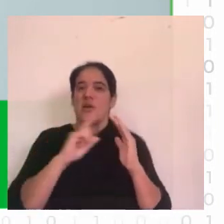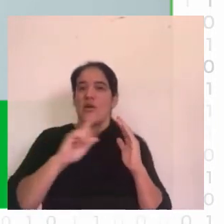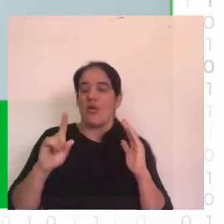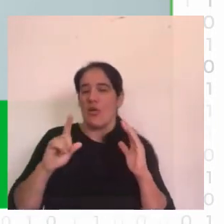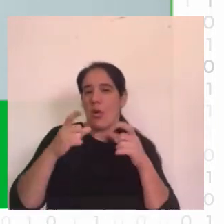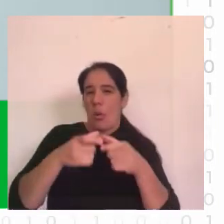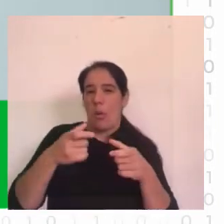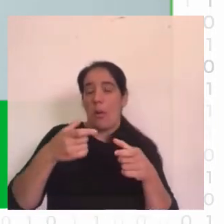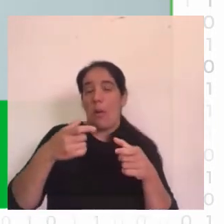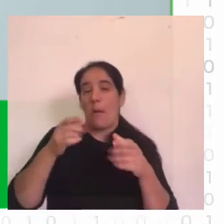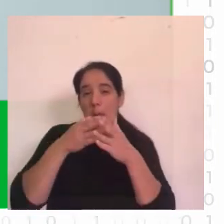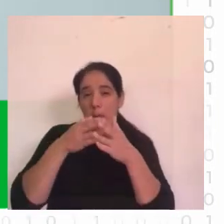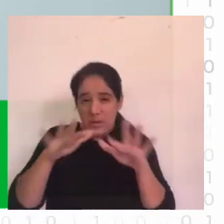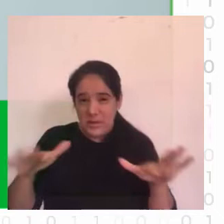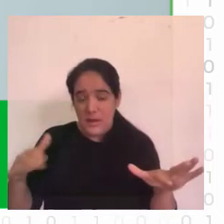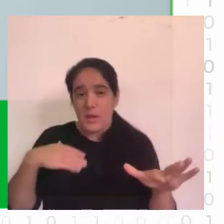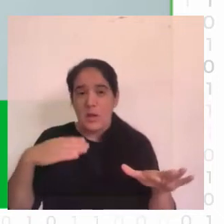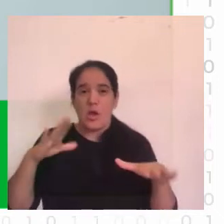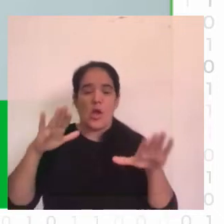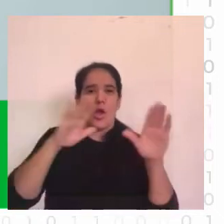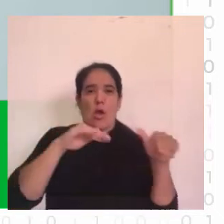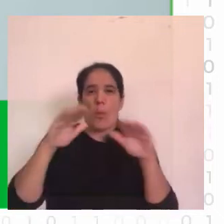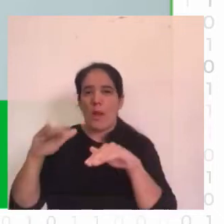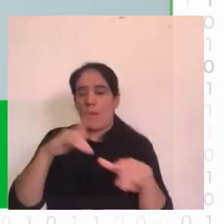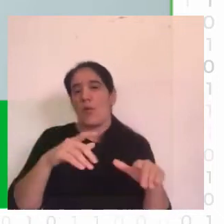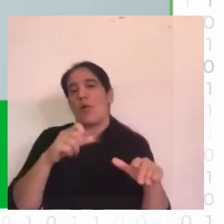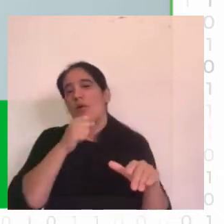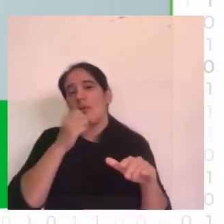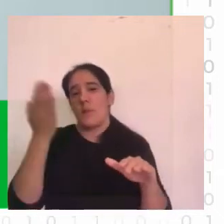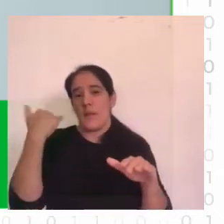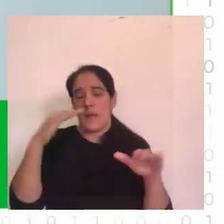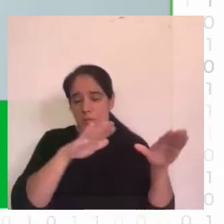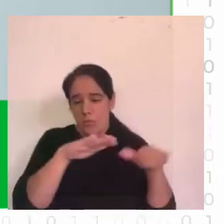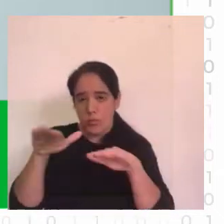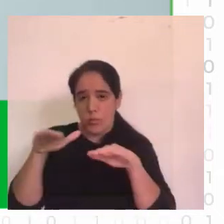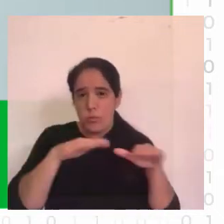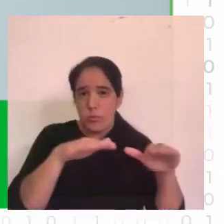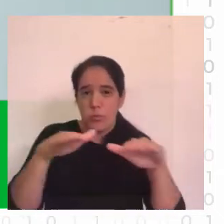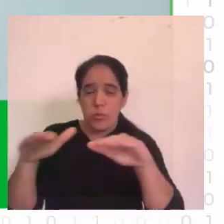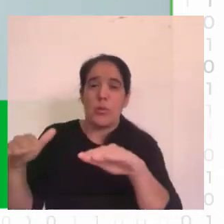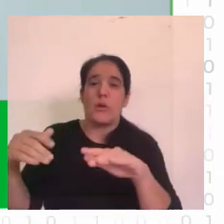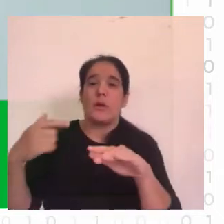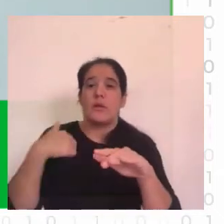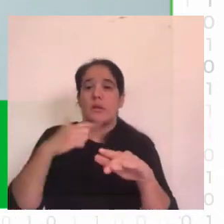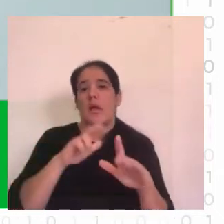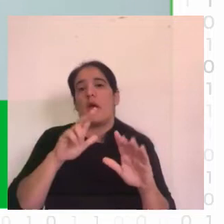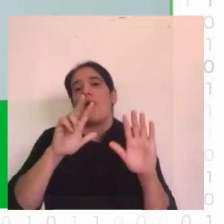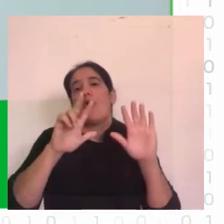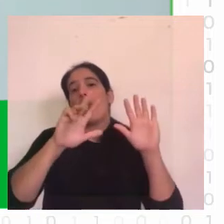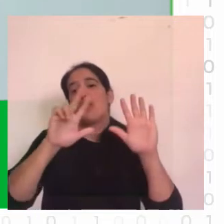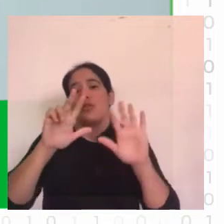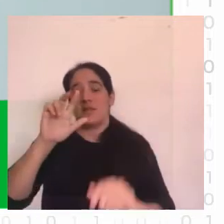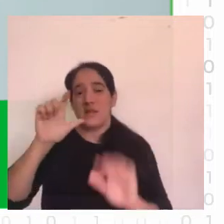urbana de Montevideo el modelo con mayor precisión es una red neuronal convolucional y esta es de 86% en la base del prueba